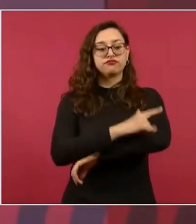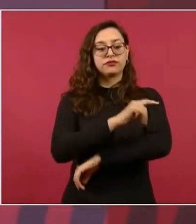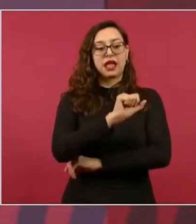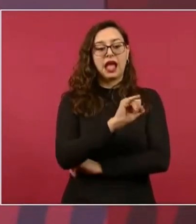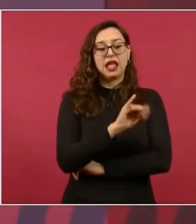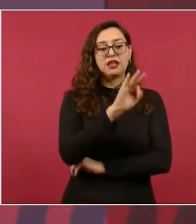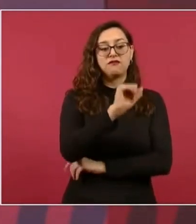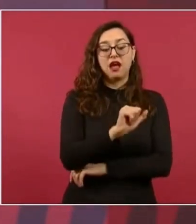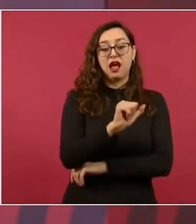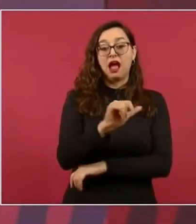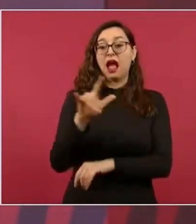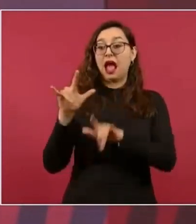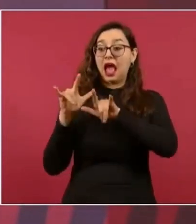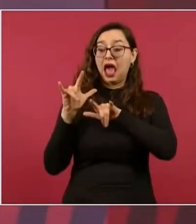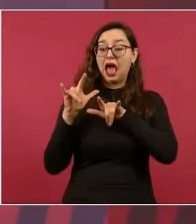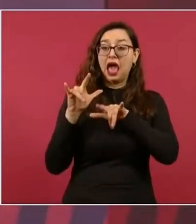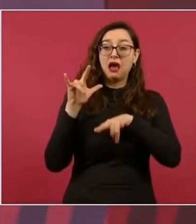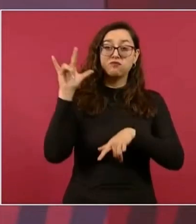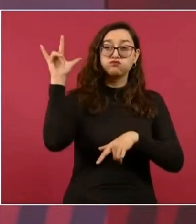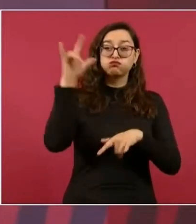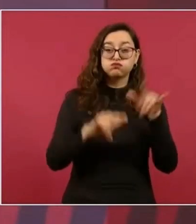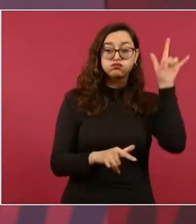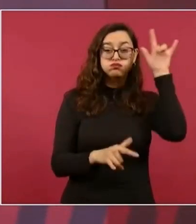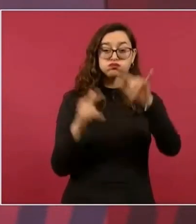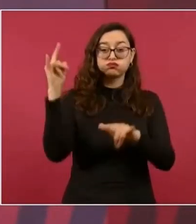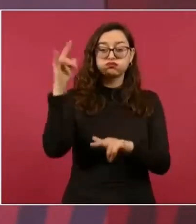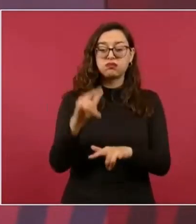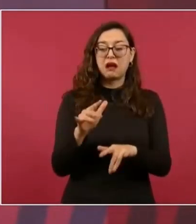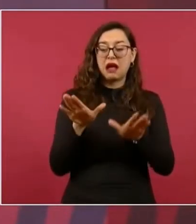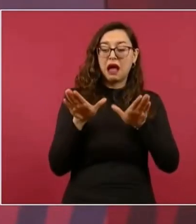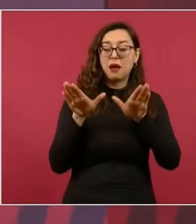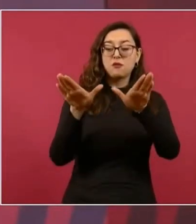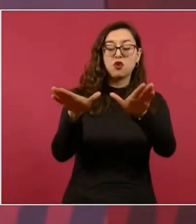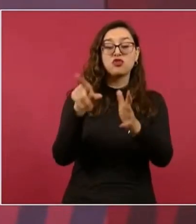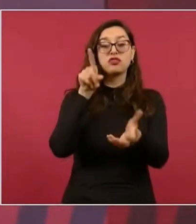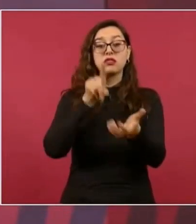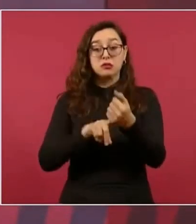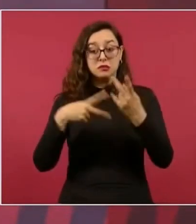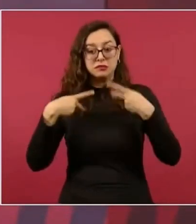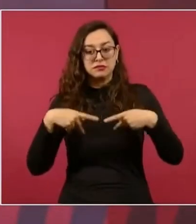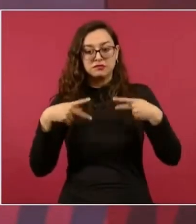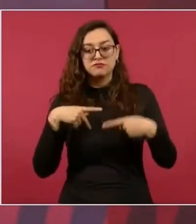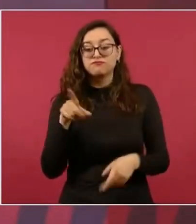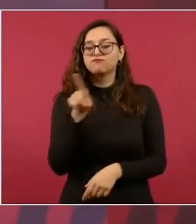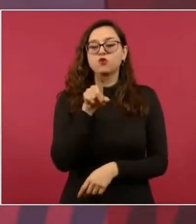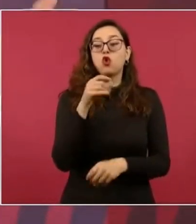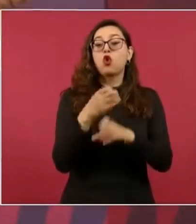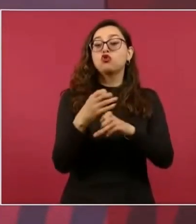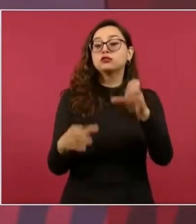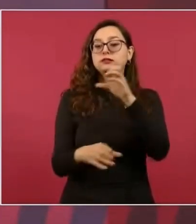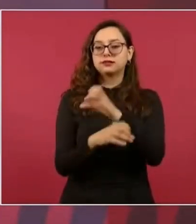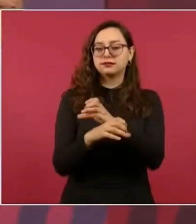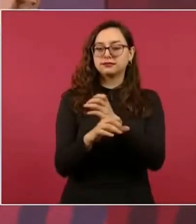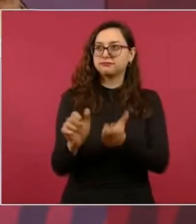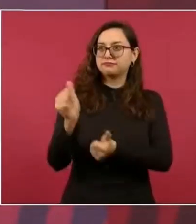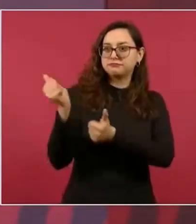Ángeles. Se está llegando a este acuerdo